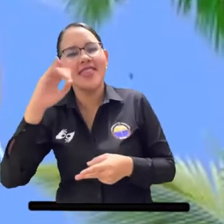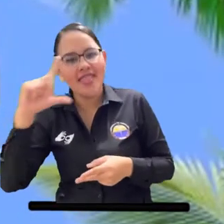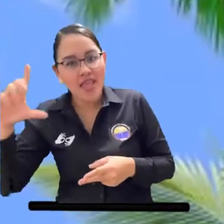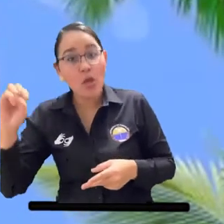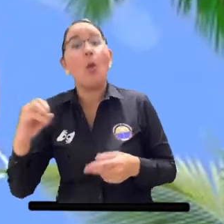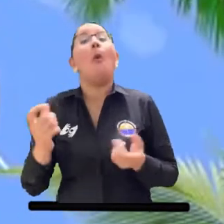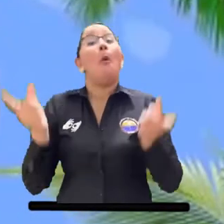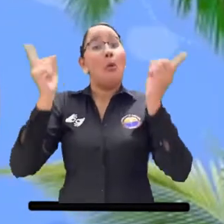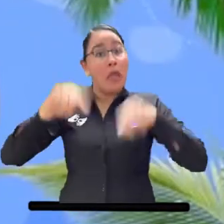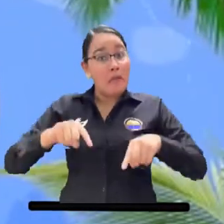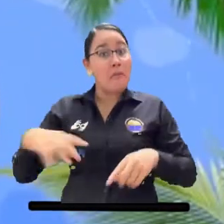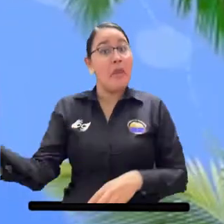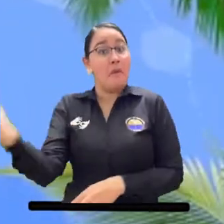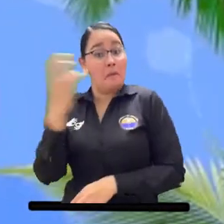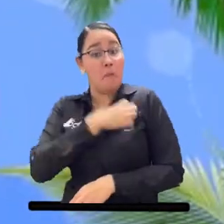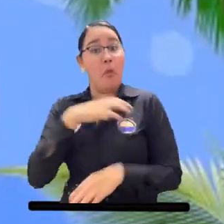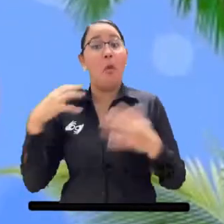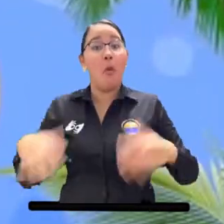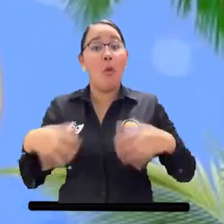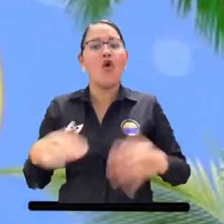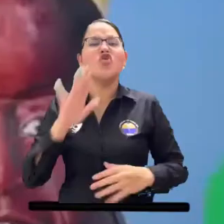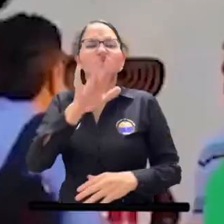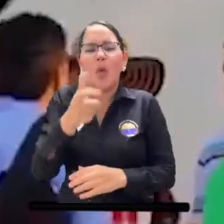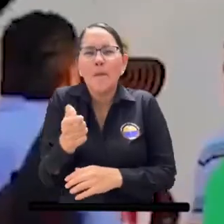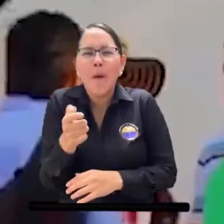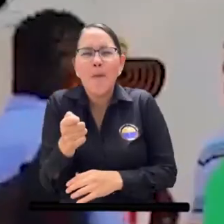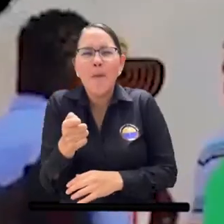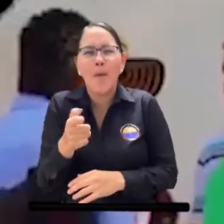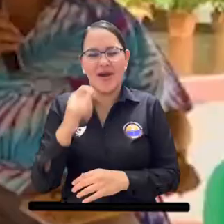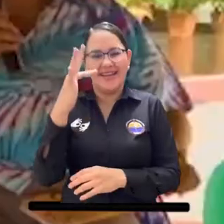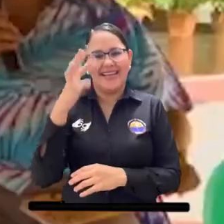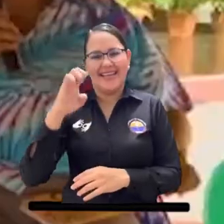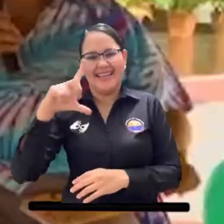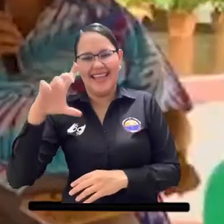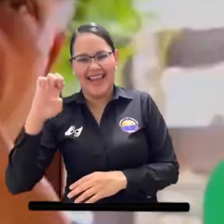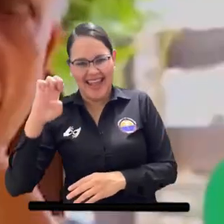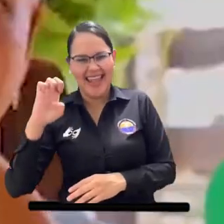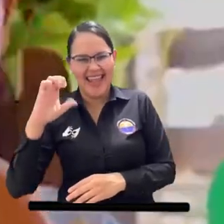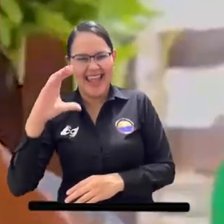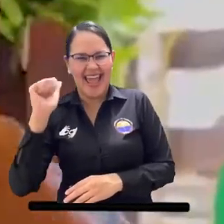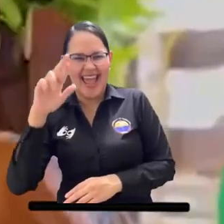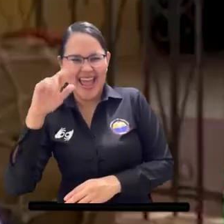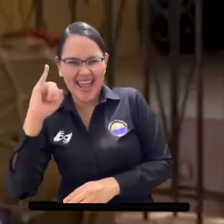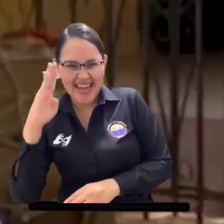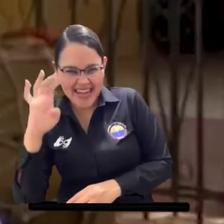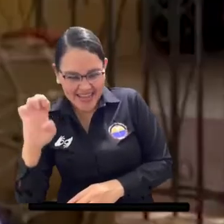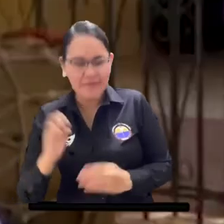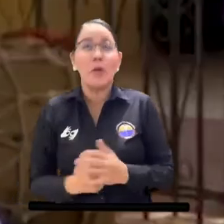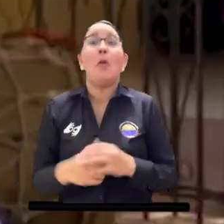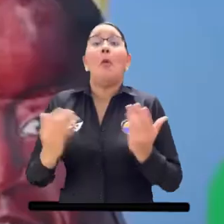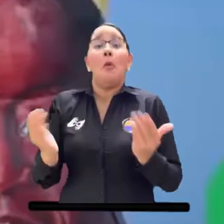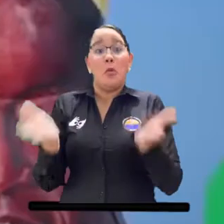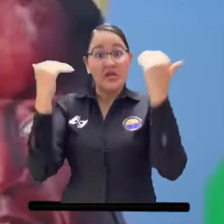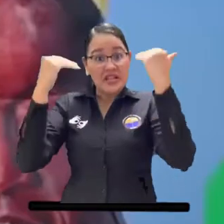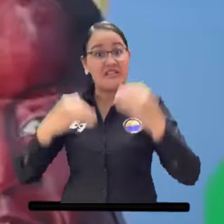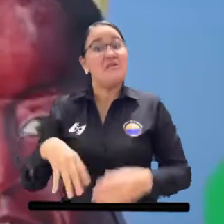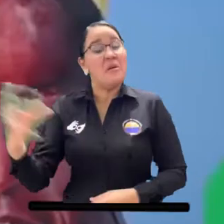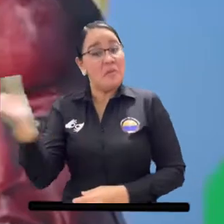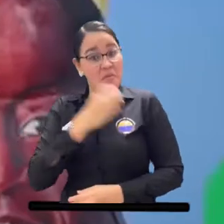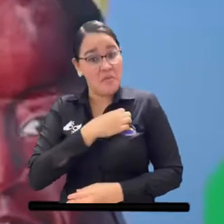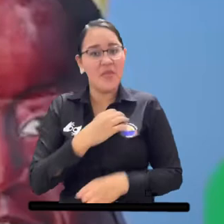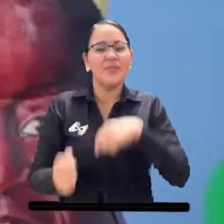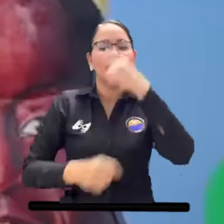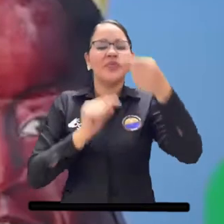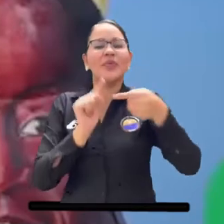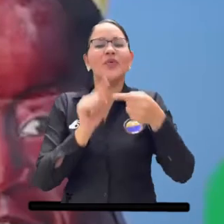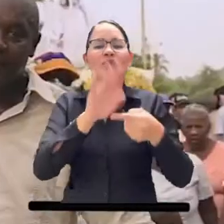Caribe se narra contigo, de Telecaribe y Mintix. La primera para la producción del documental Negro Soy, que relatará la vida